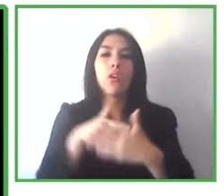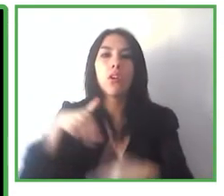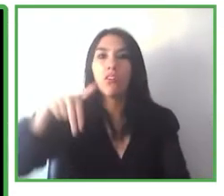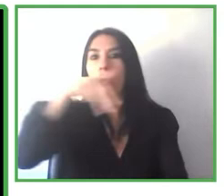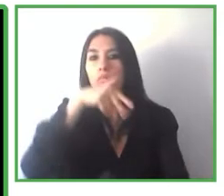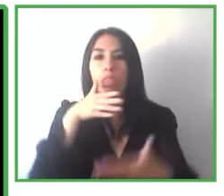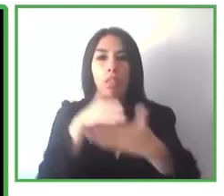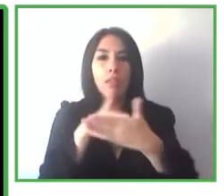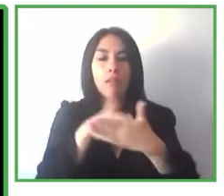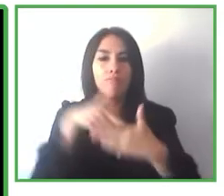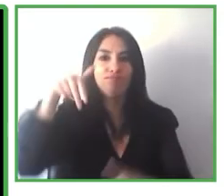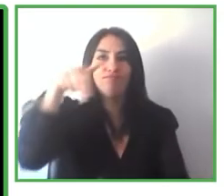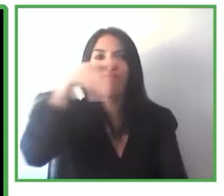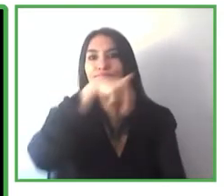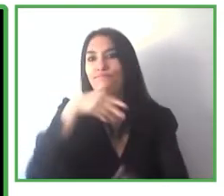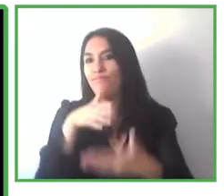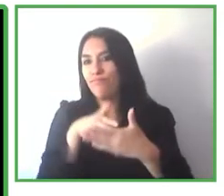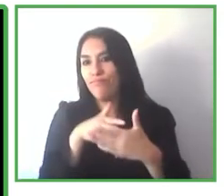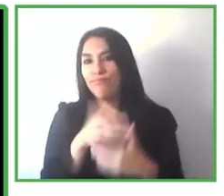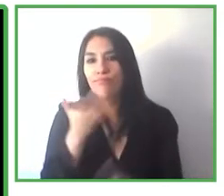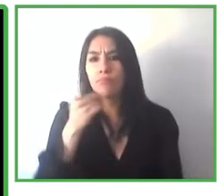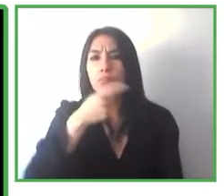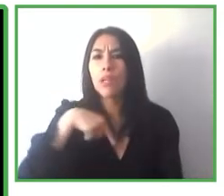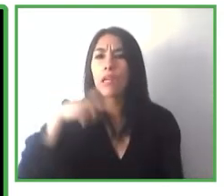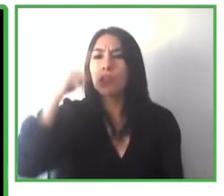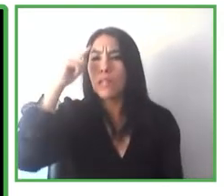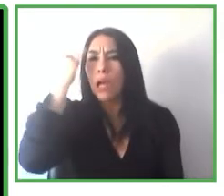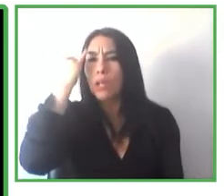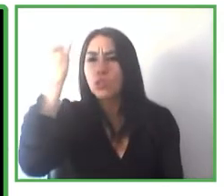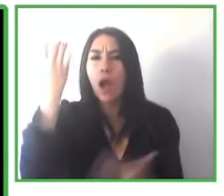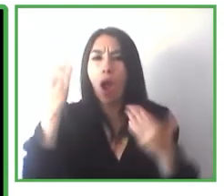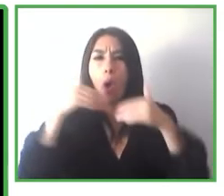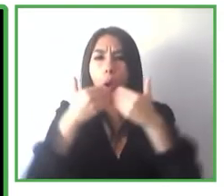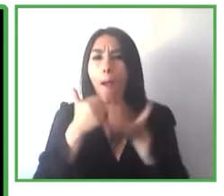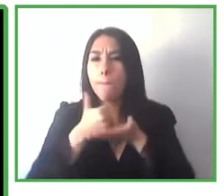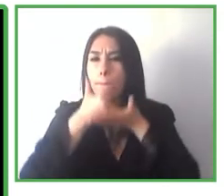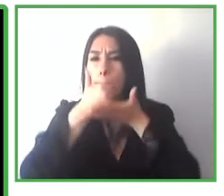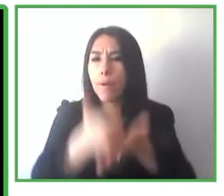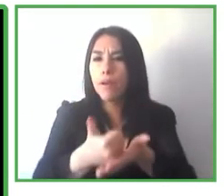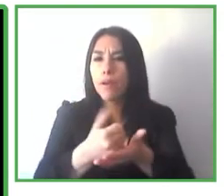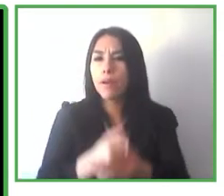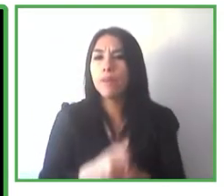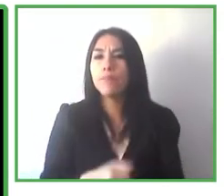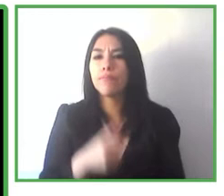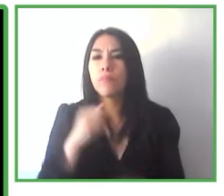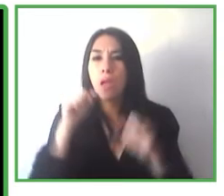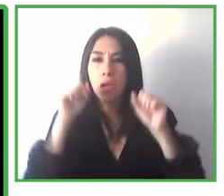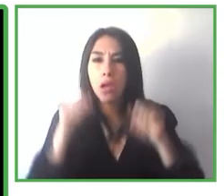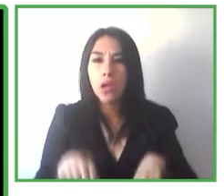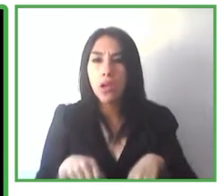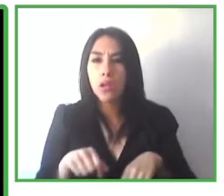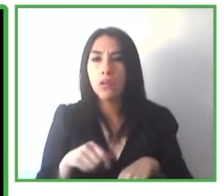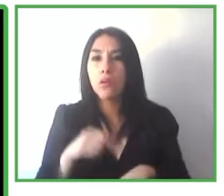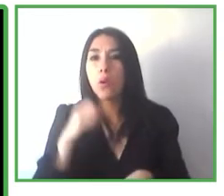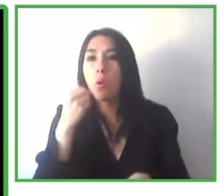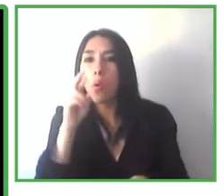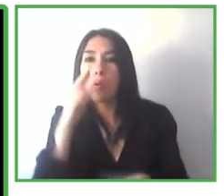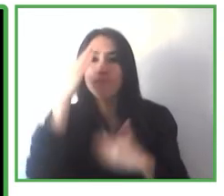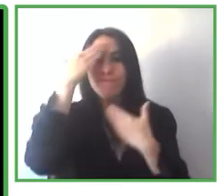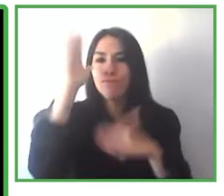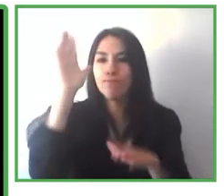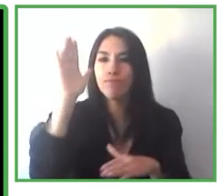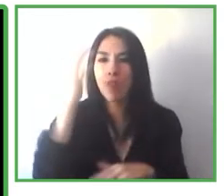en cómo podemos resolver este reto y creímos que podíamos poner algo en la señalítica que ayudase a las personas con discapacidad visual